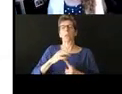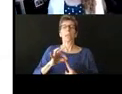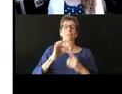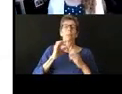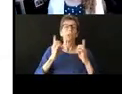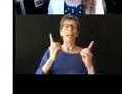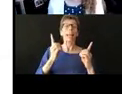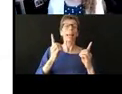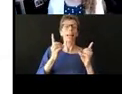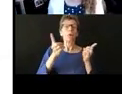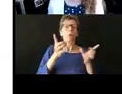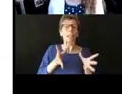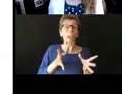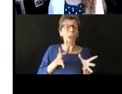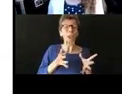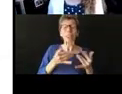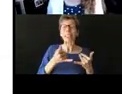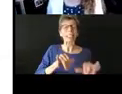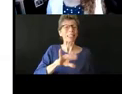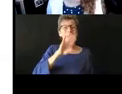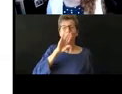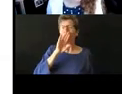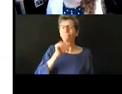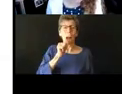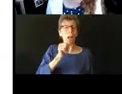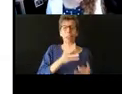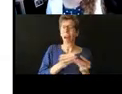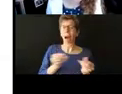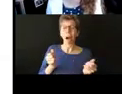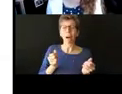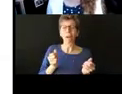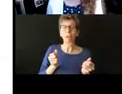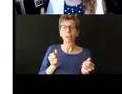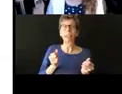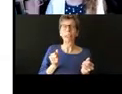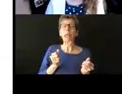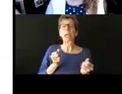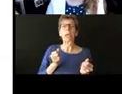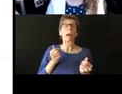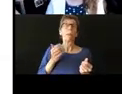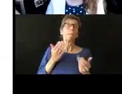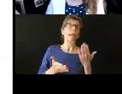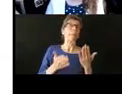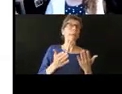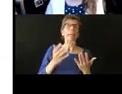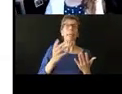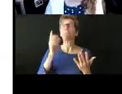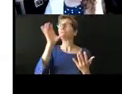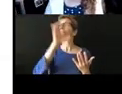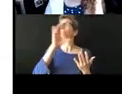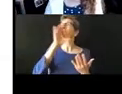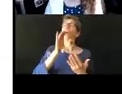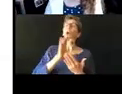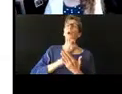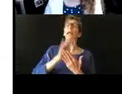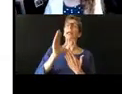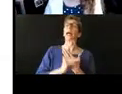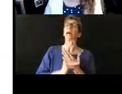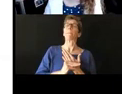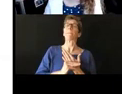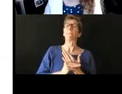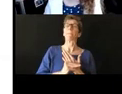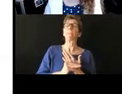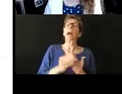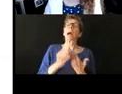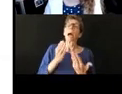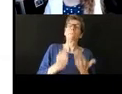educación especial ustedes a lo mejor están tratando de de tener un currículum y lo pueden ver en el en la